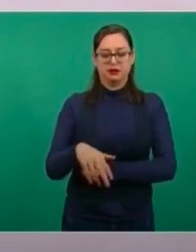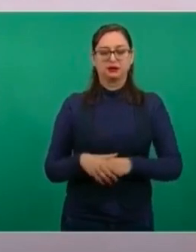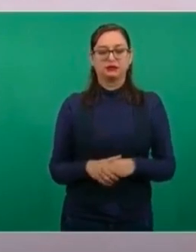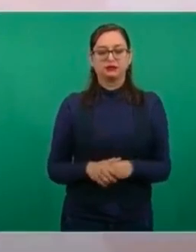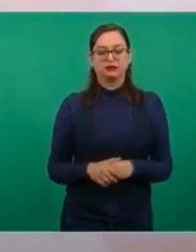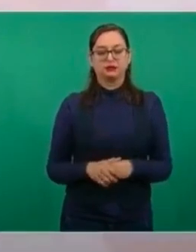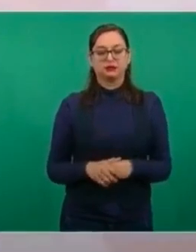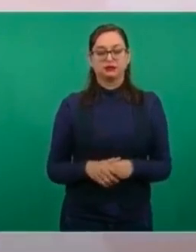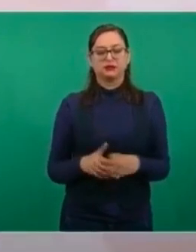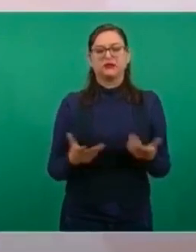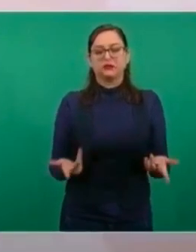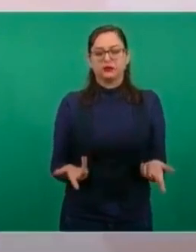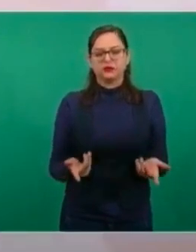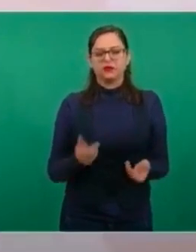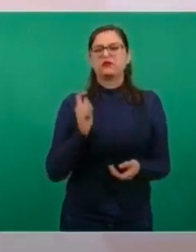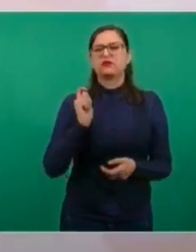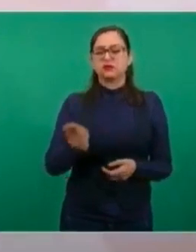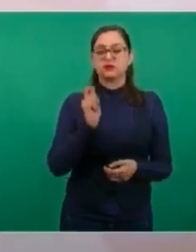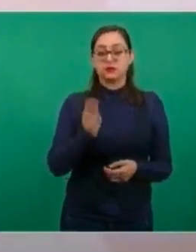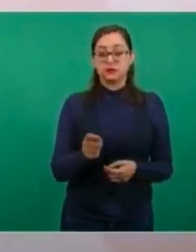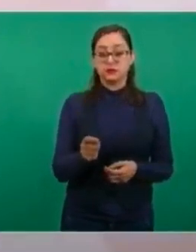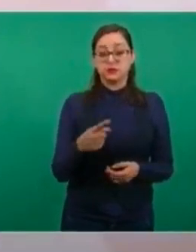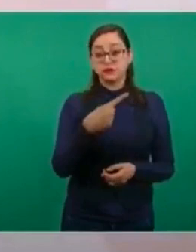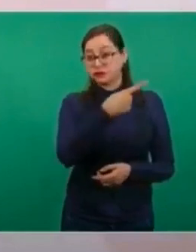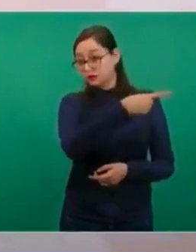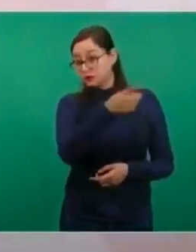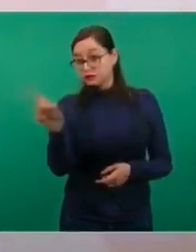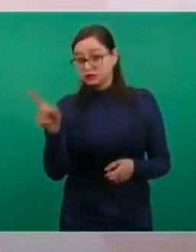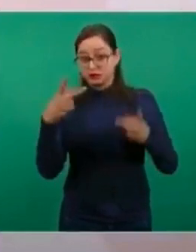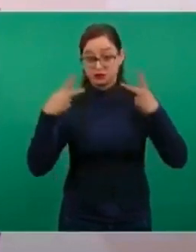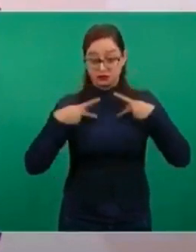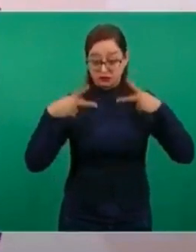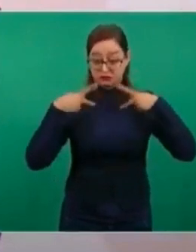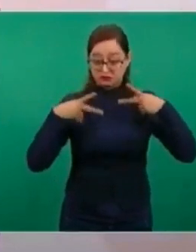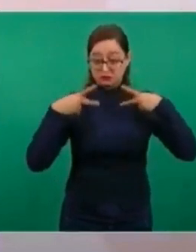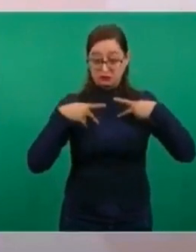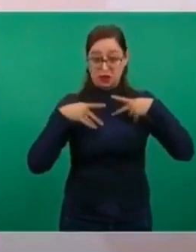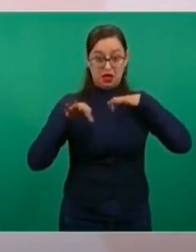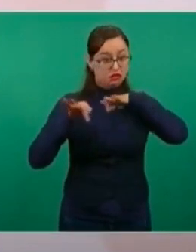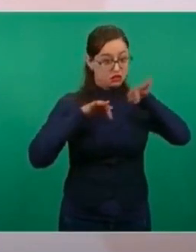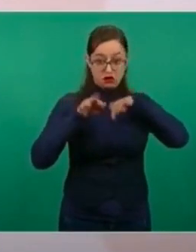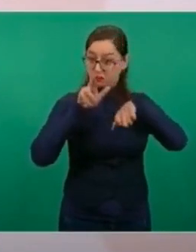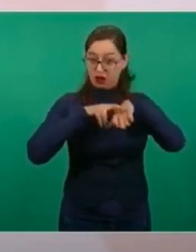para atender a población abierta.